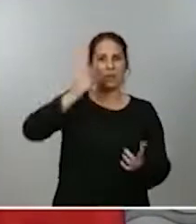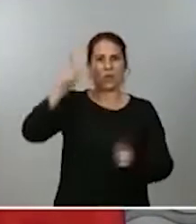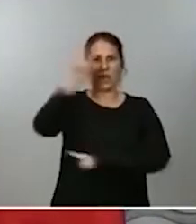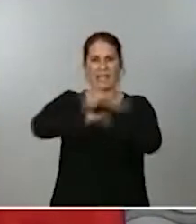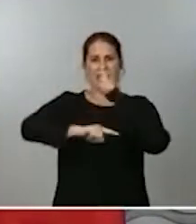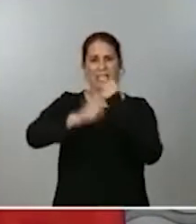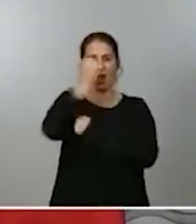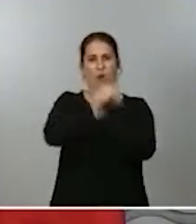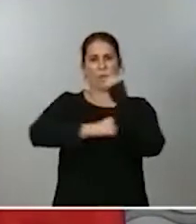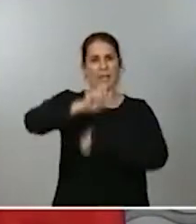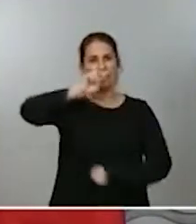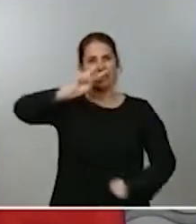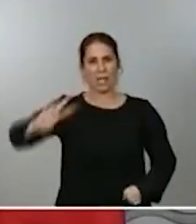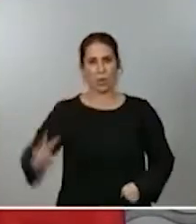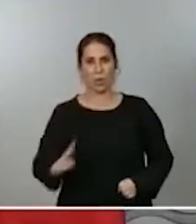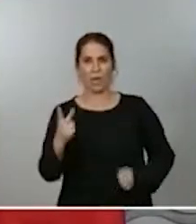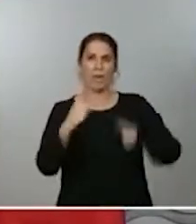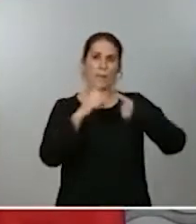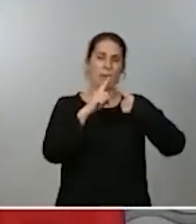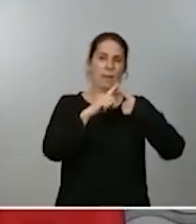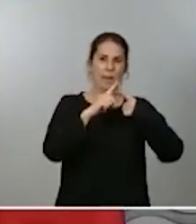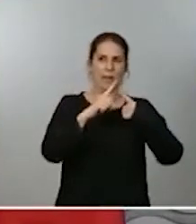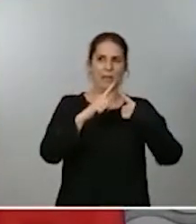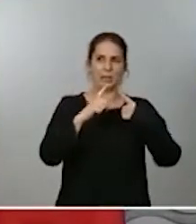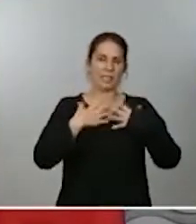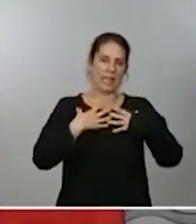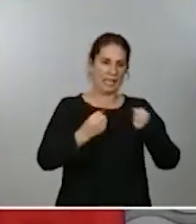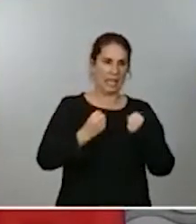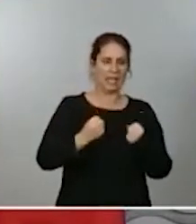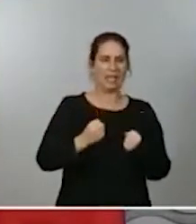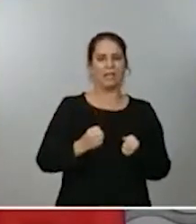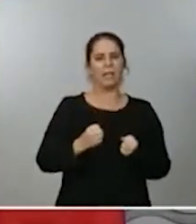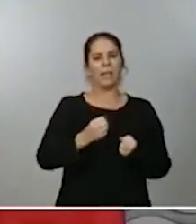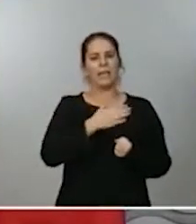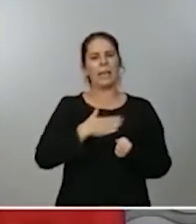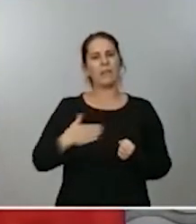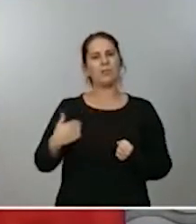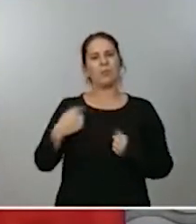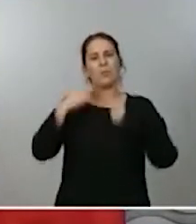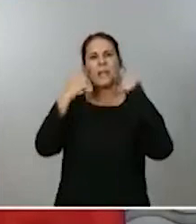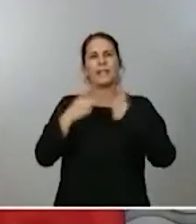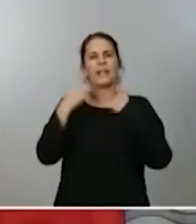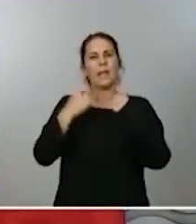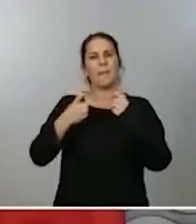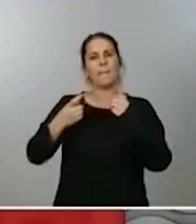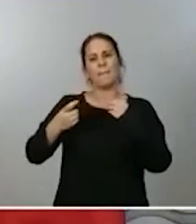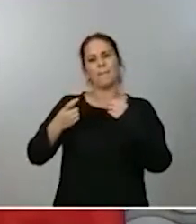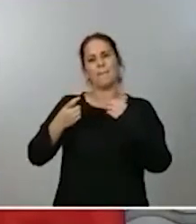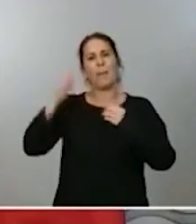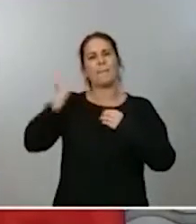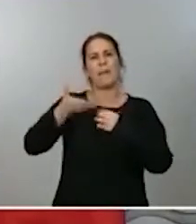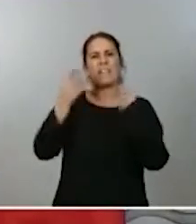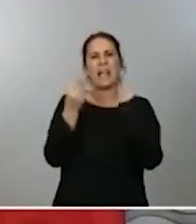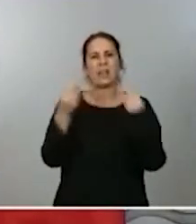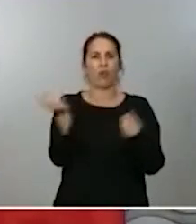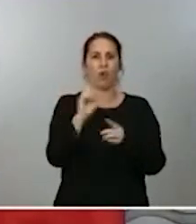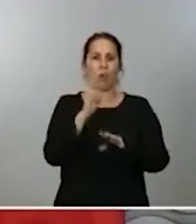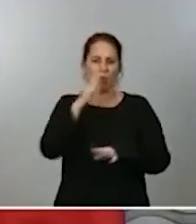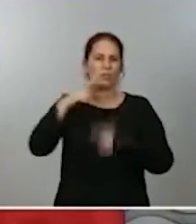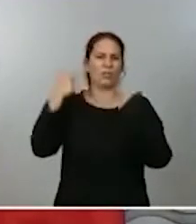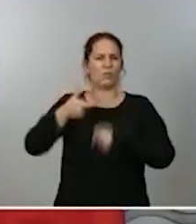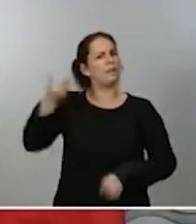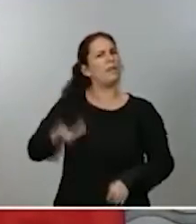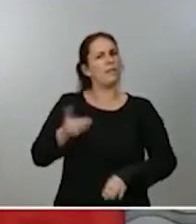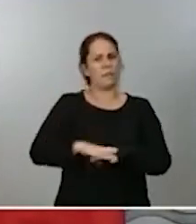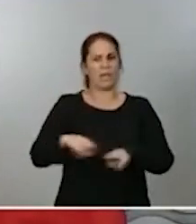a la crisis sanitaria, fundamentalmente en sectores que son imprescindibles para el funcionamiento de la sociedad, como